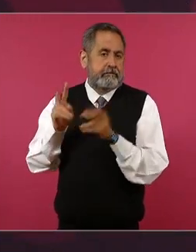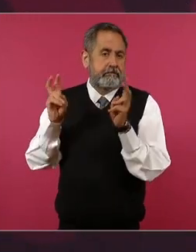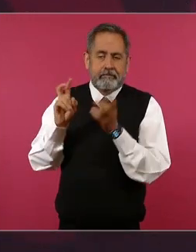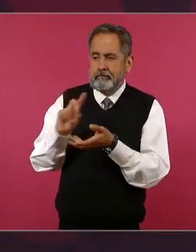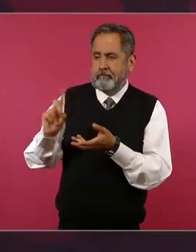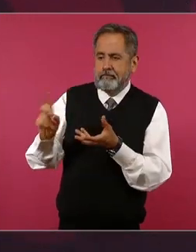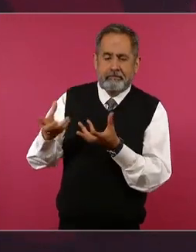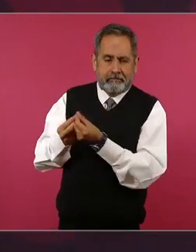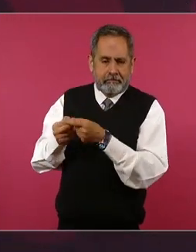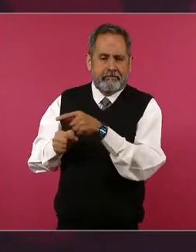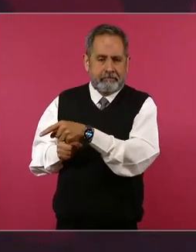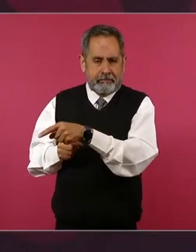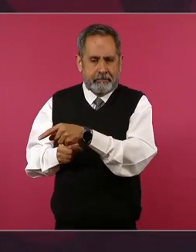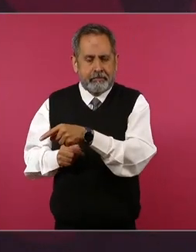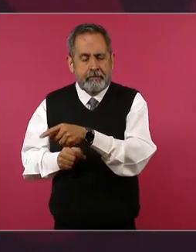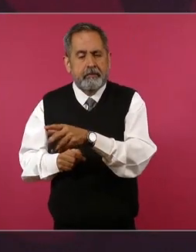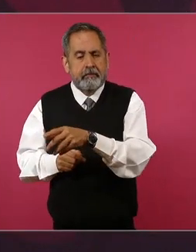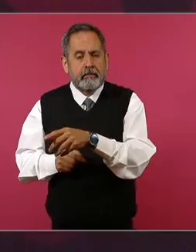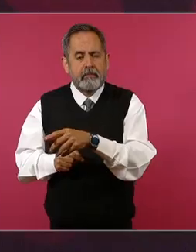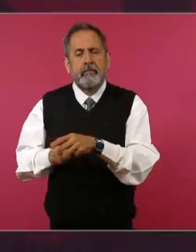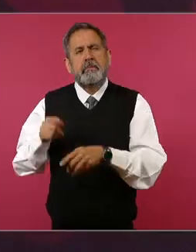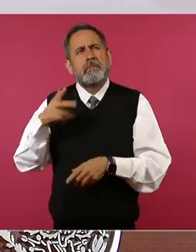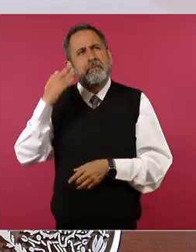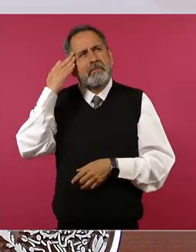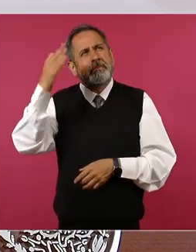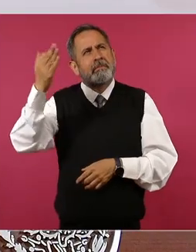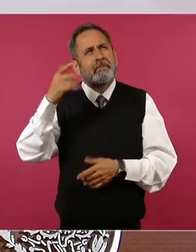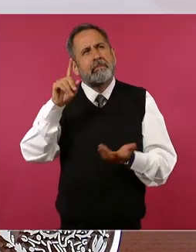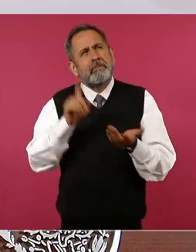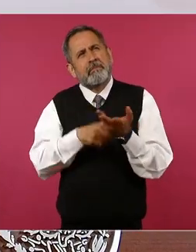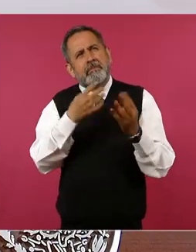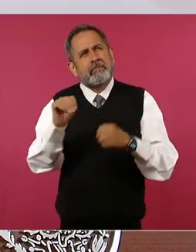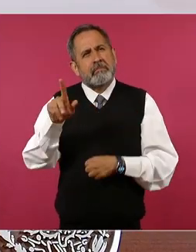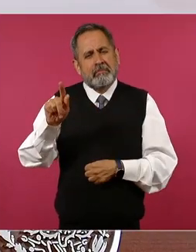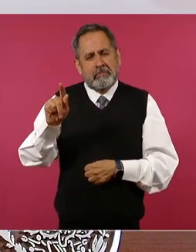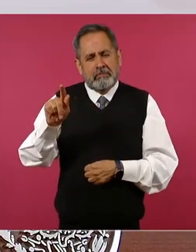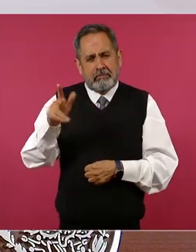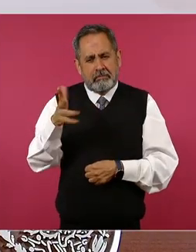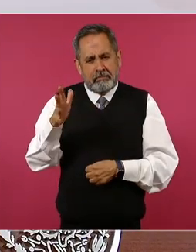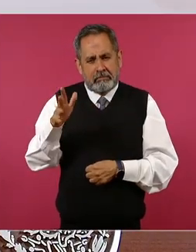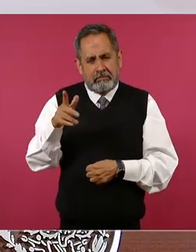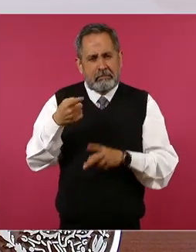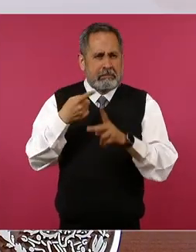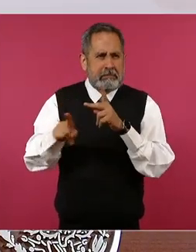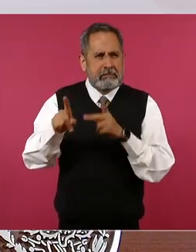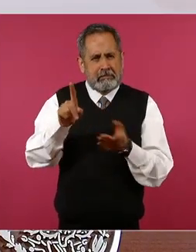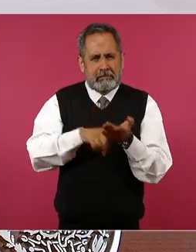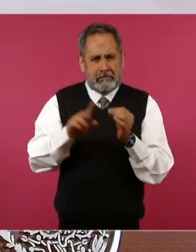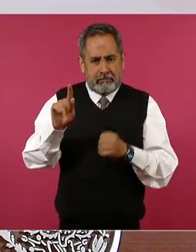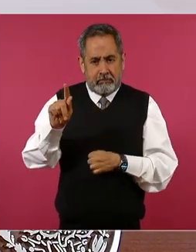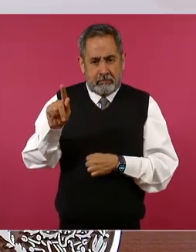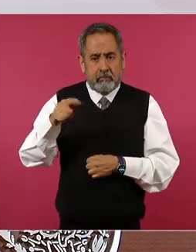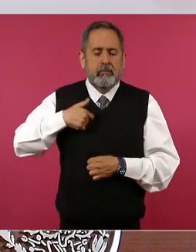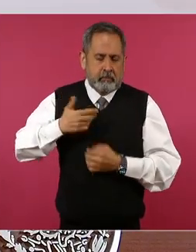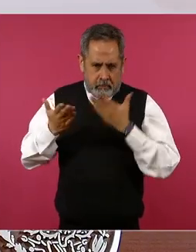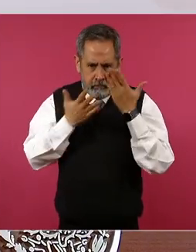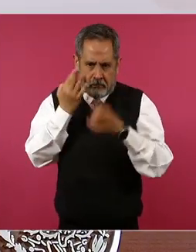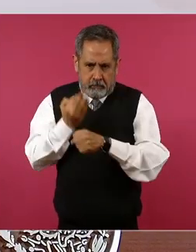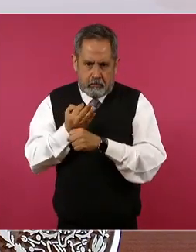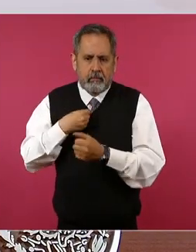desde estoy hablando de los años 70 principios entonces yo estaba estudiando